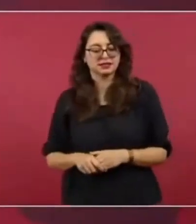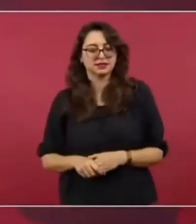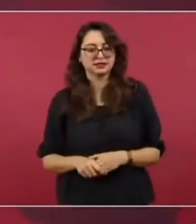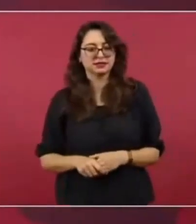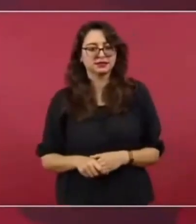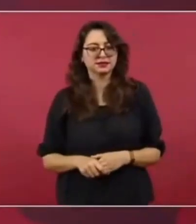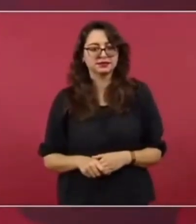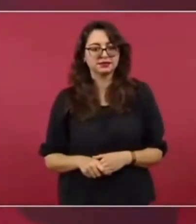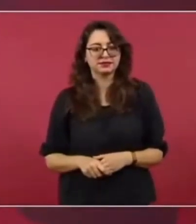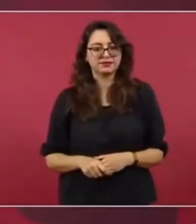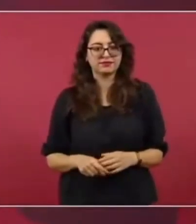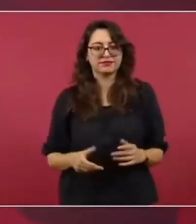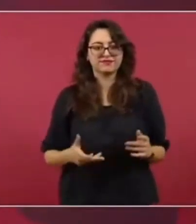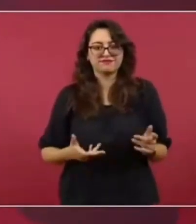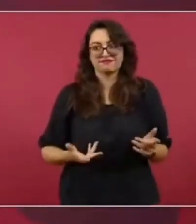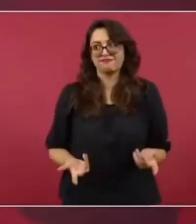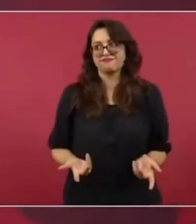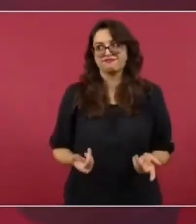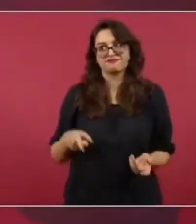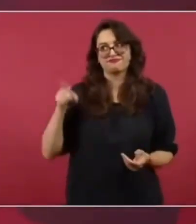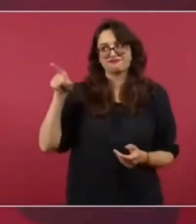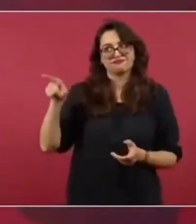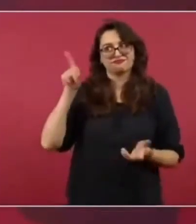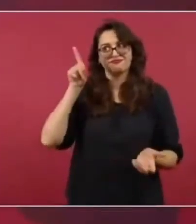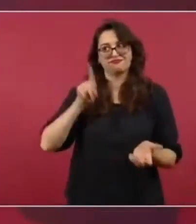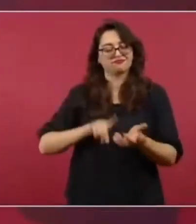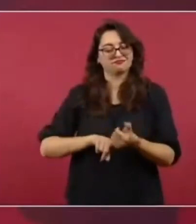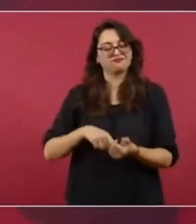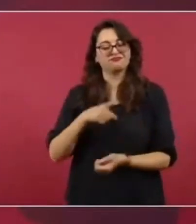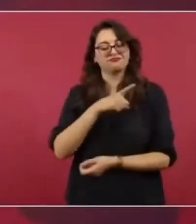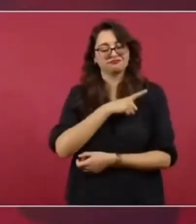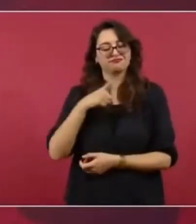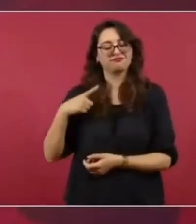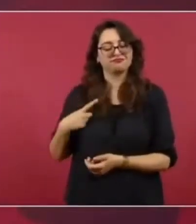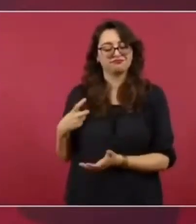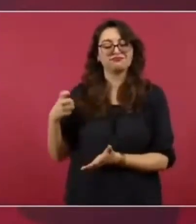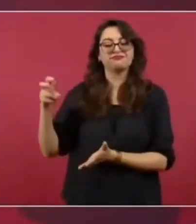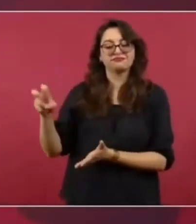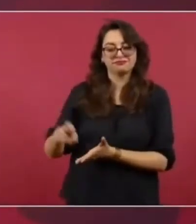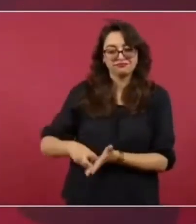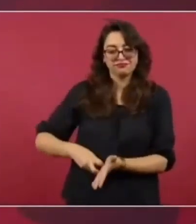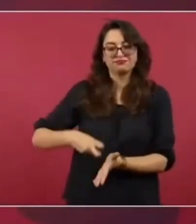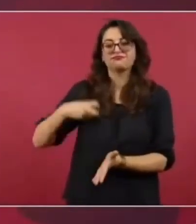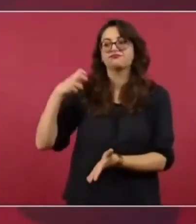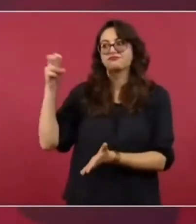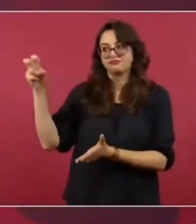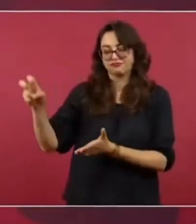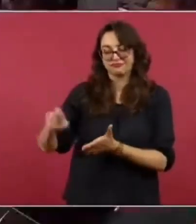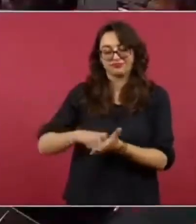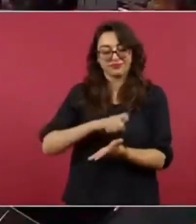no va a hacer falta una reforma al poder judicial